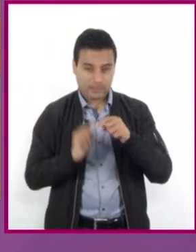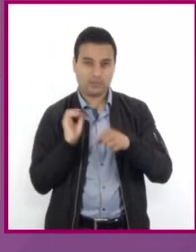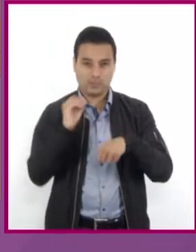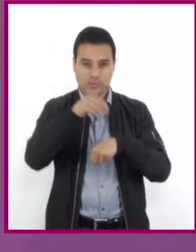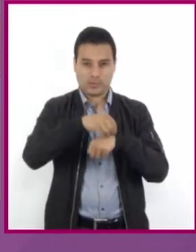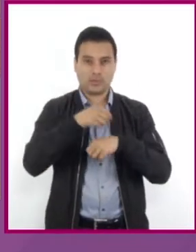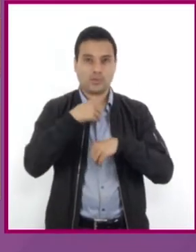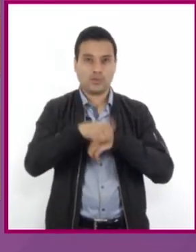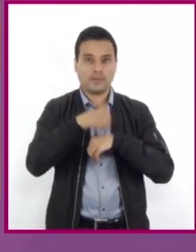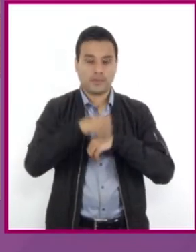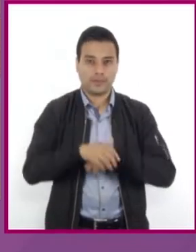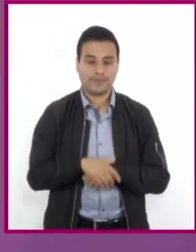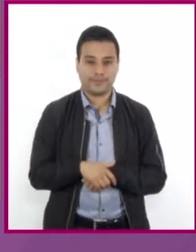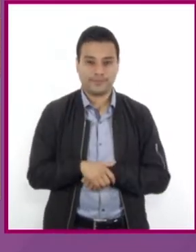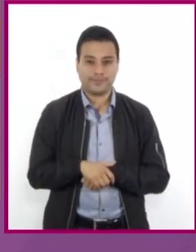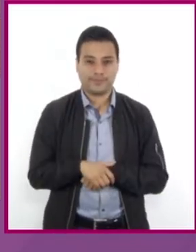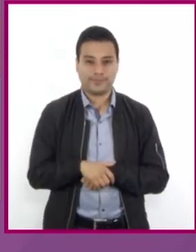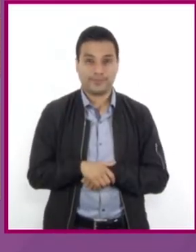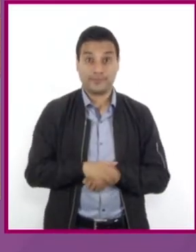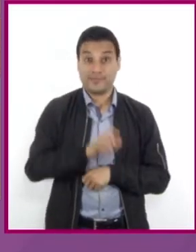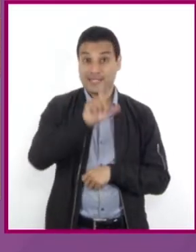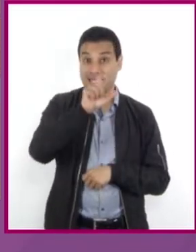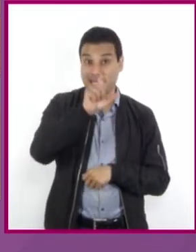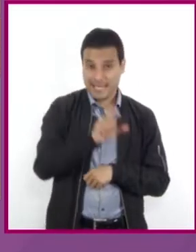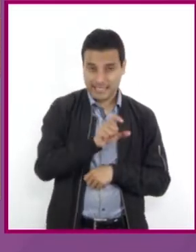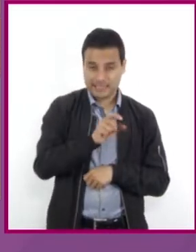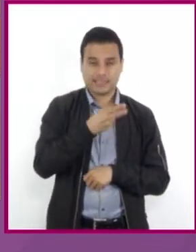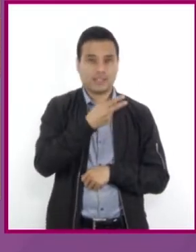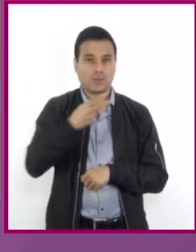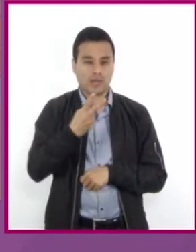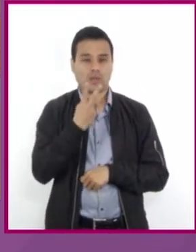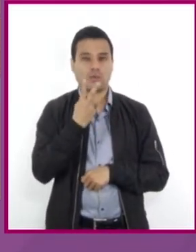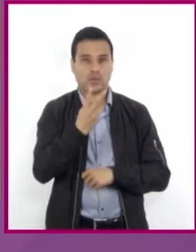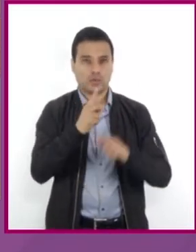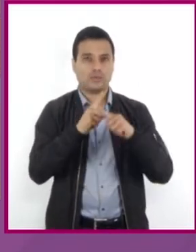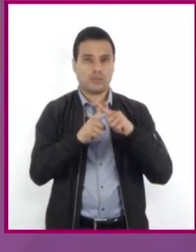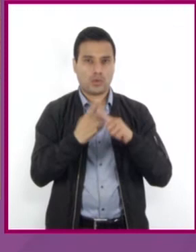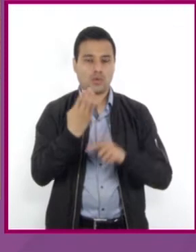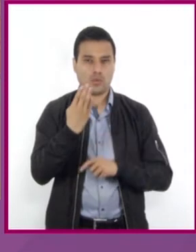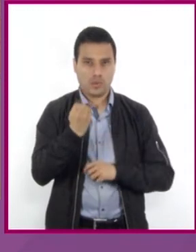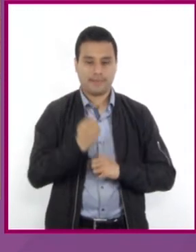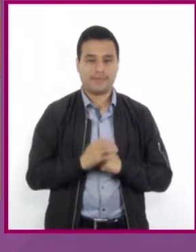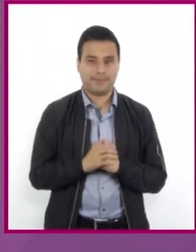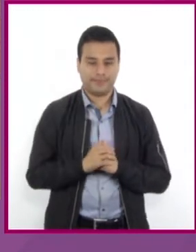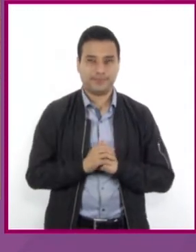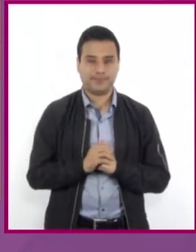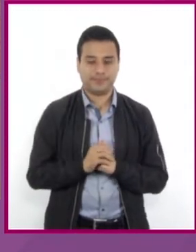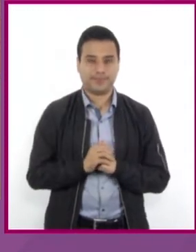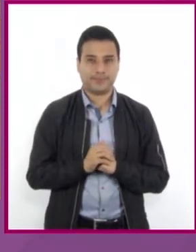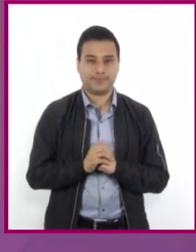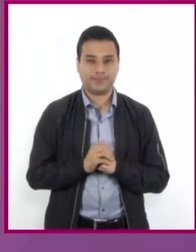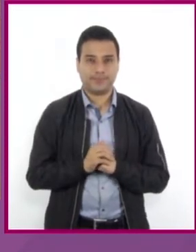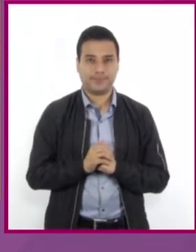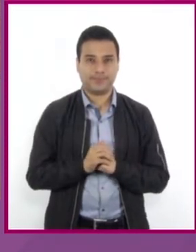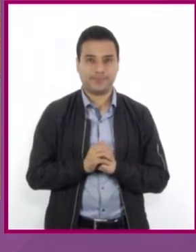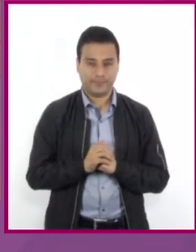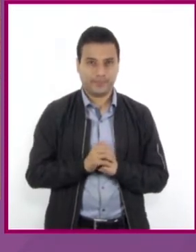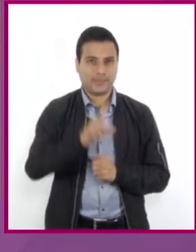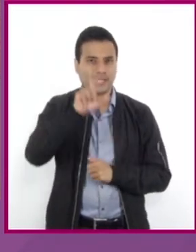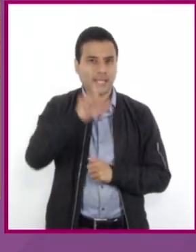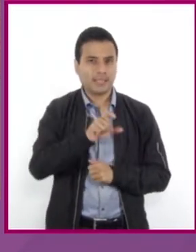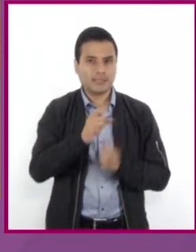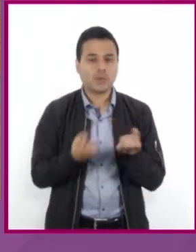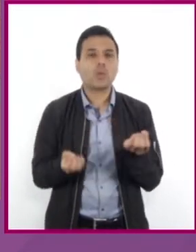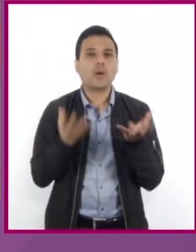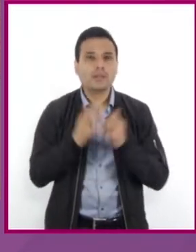obtenemos X igual a 2 por 9. El valor de la incógnita, X, es